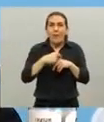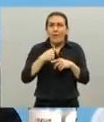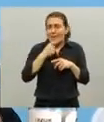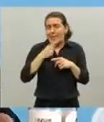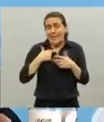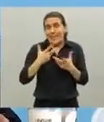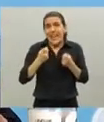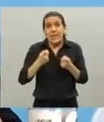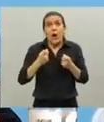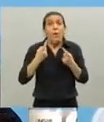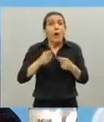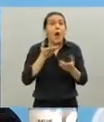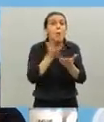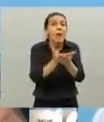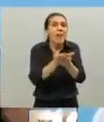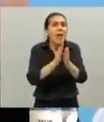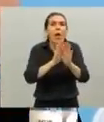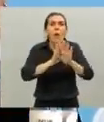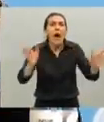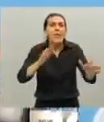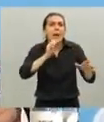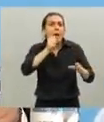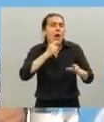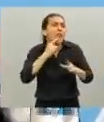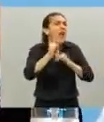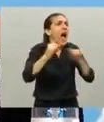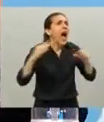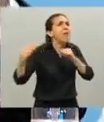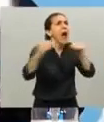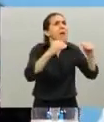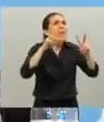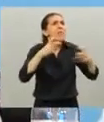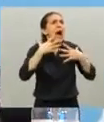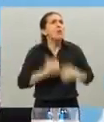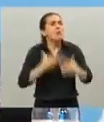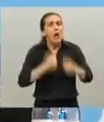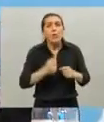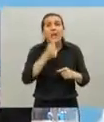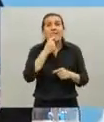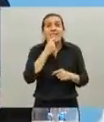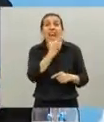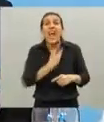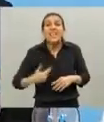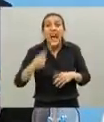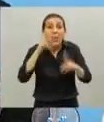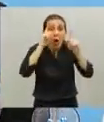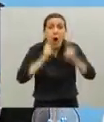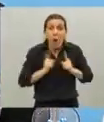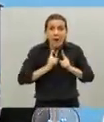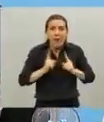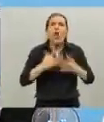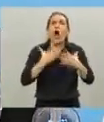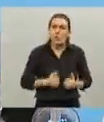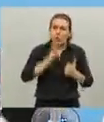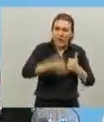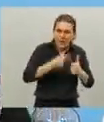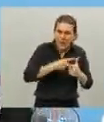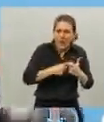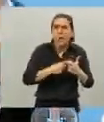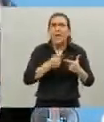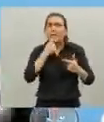les pido dejen de sembrar angustia angustioso es que no te cuiden angustioso es que el Estado te abandone